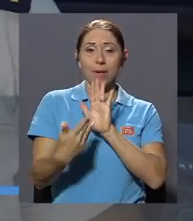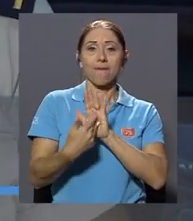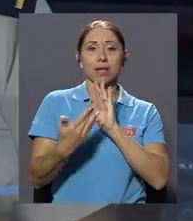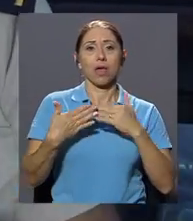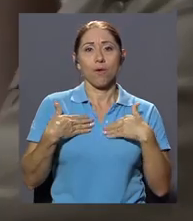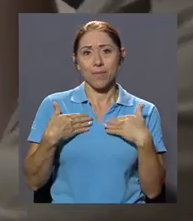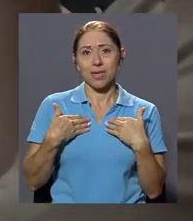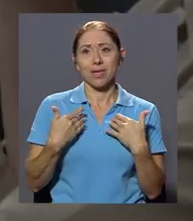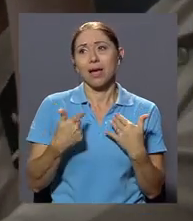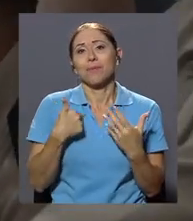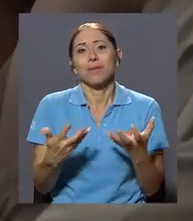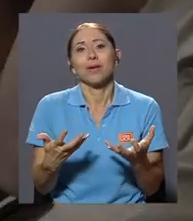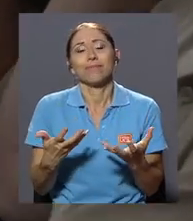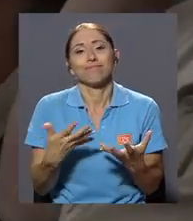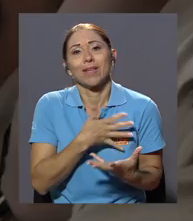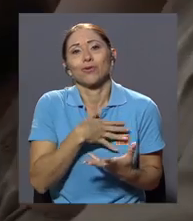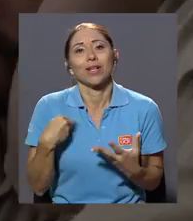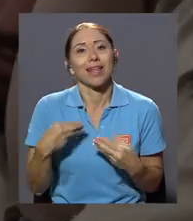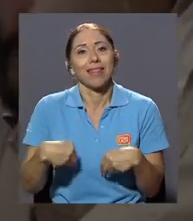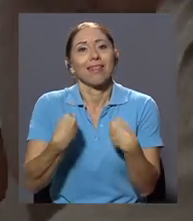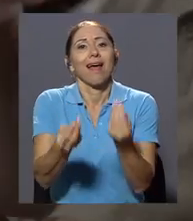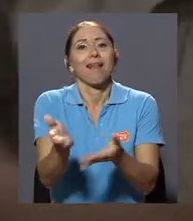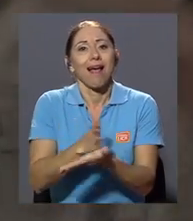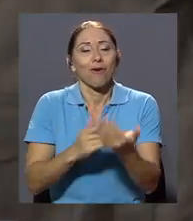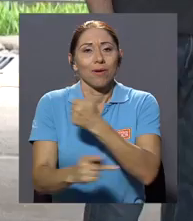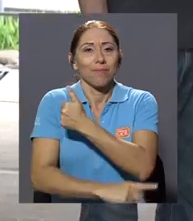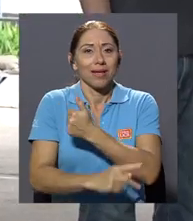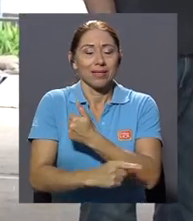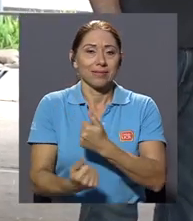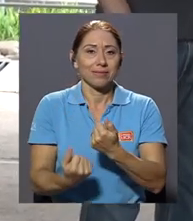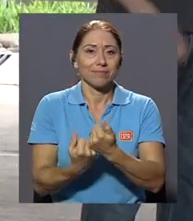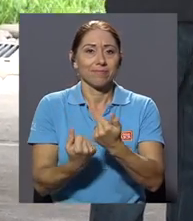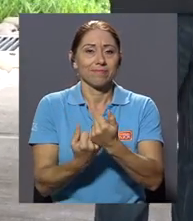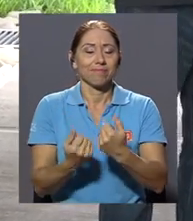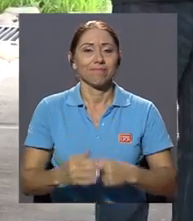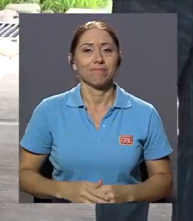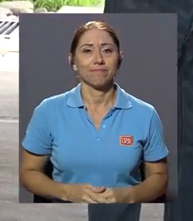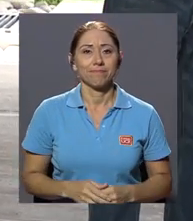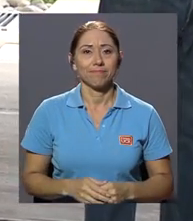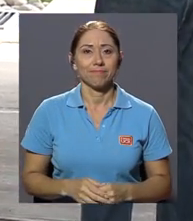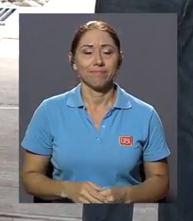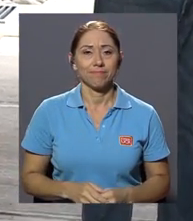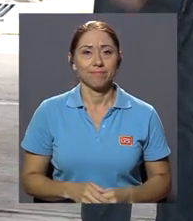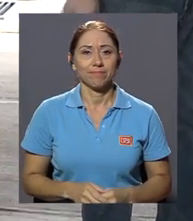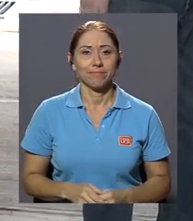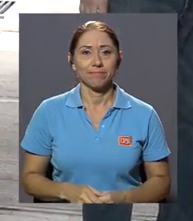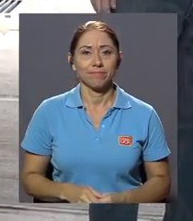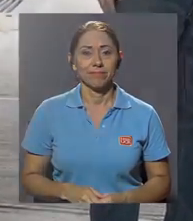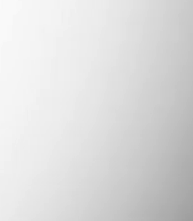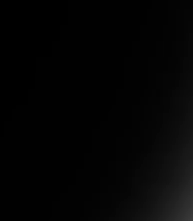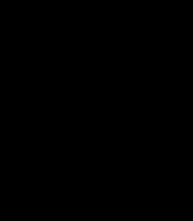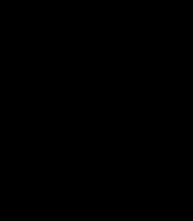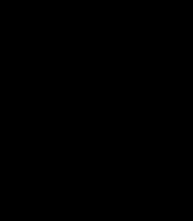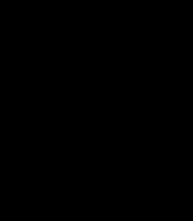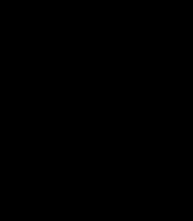pues me gustaría dejar algo y atribuir al país. Gracias. Gracias. Gracias. Gracias. Gracias. Gracias. Gracias.